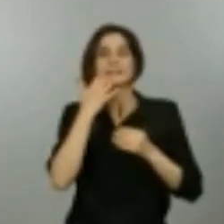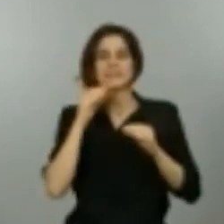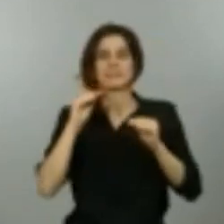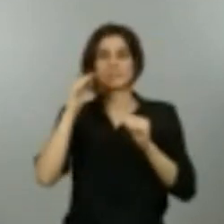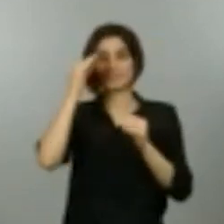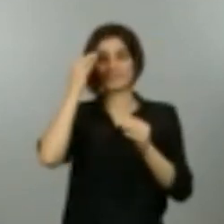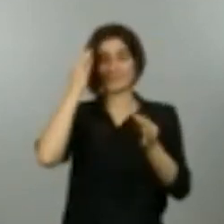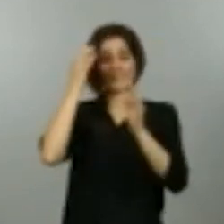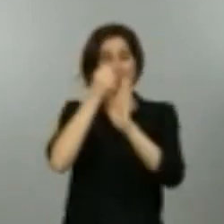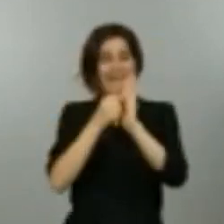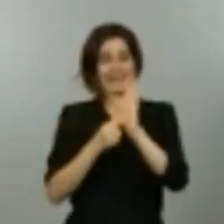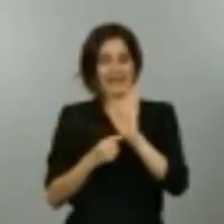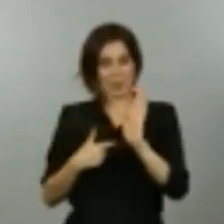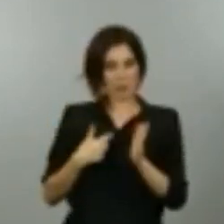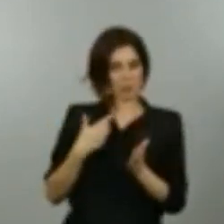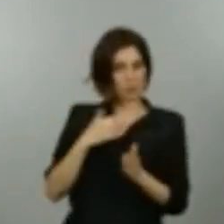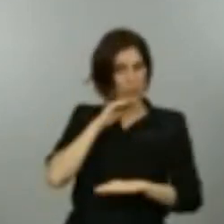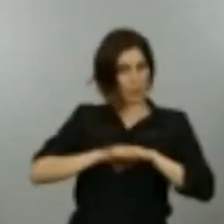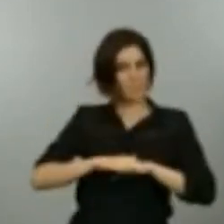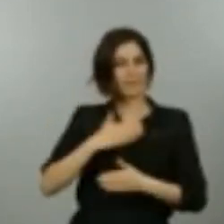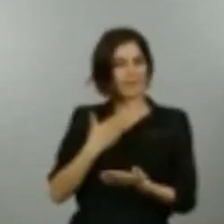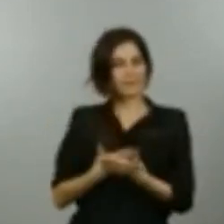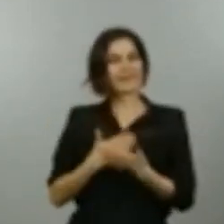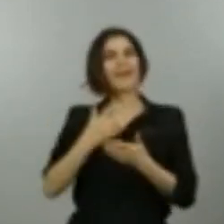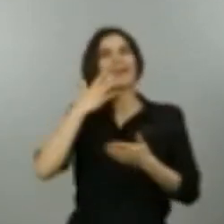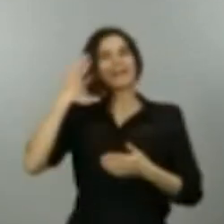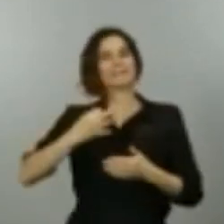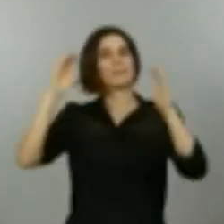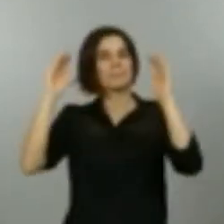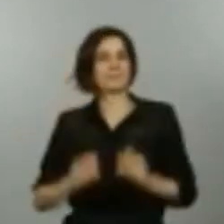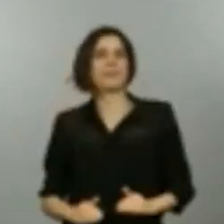garantizan que el riesgo se ha bajado lo suficiente como para que no vuelva a haber ese rebrote del que hablamos.